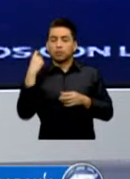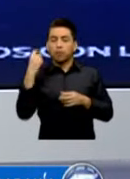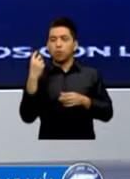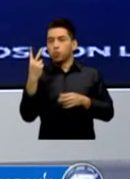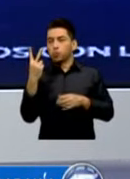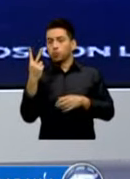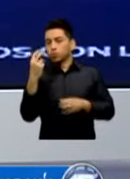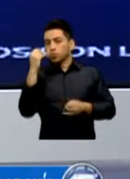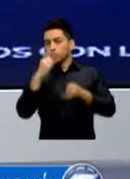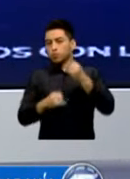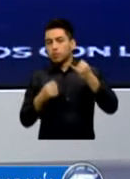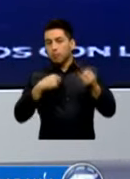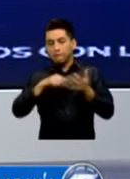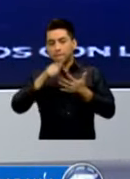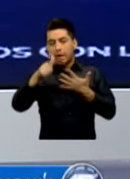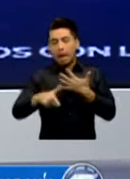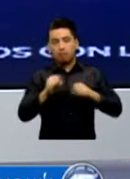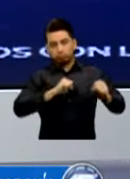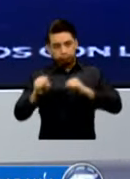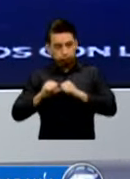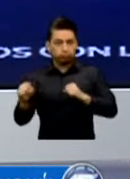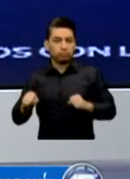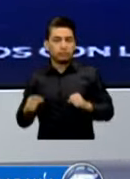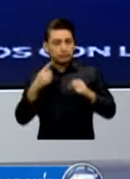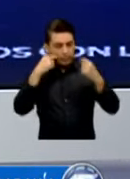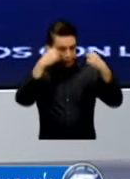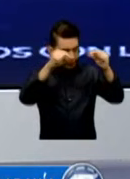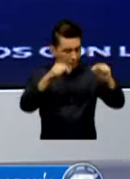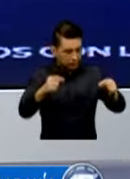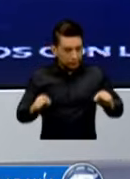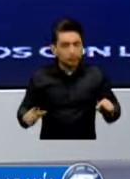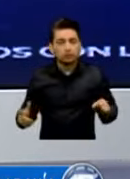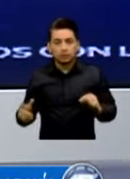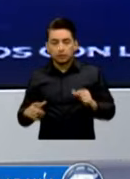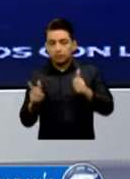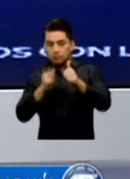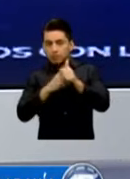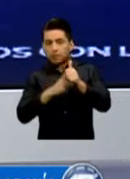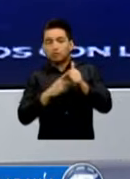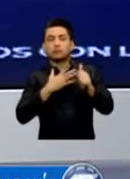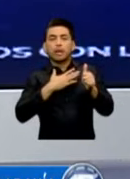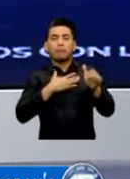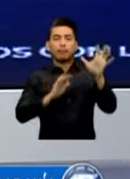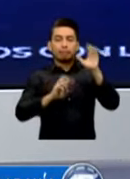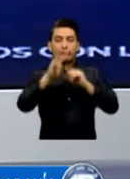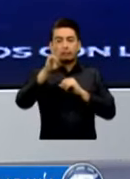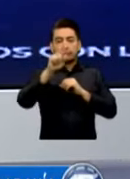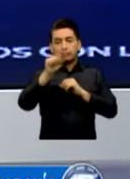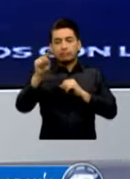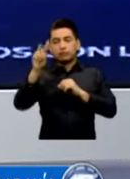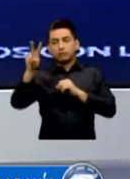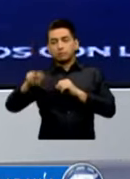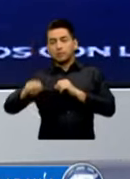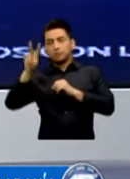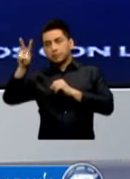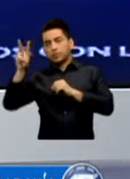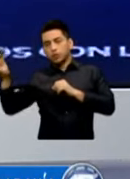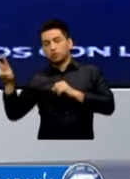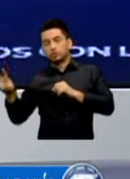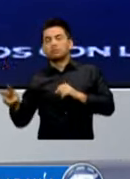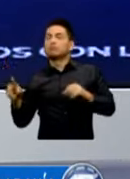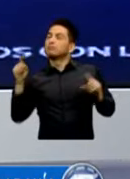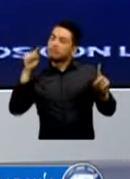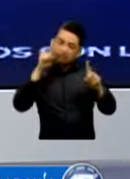Y el que estamos Revisando constantemente Es el plan 13-2022 Que ese plan Está orientado Y se